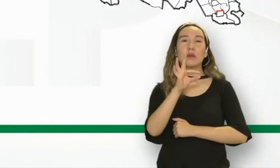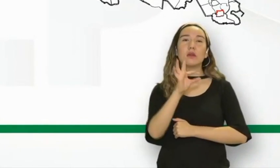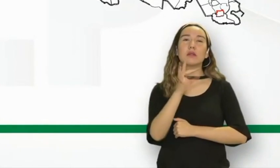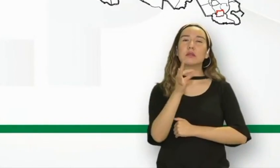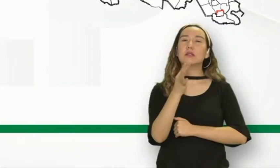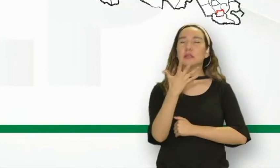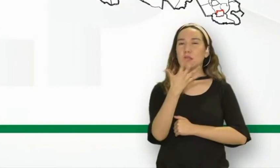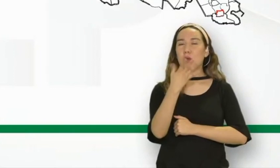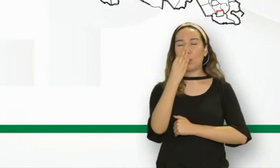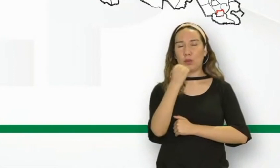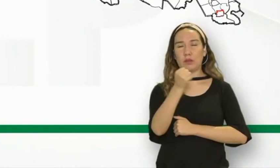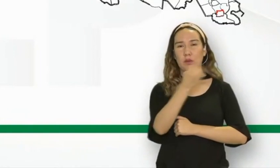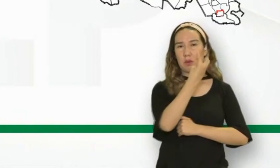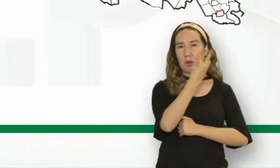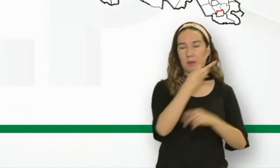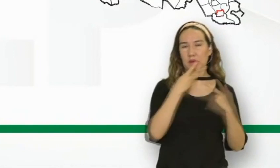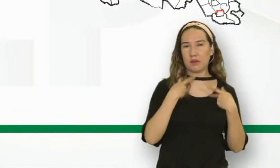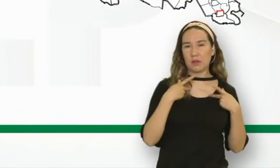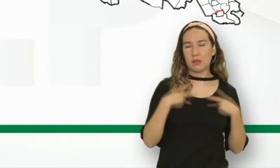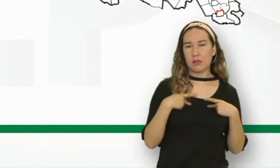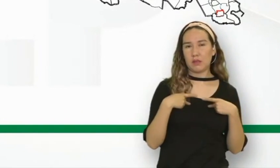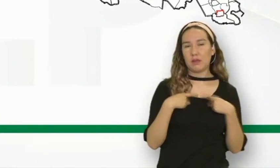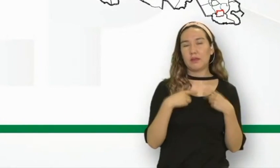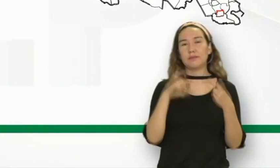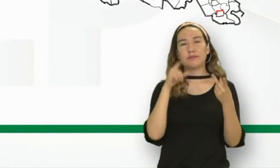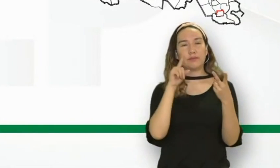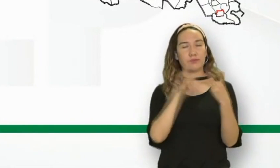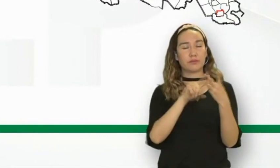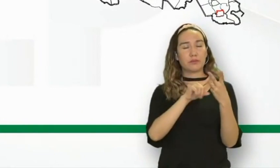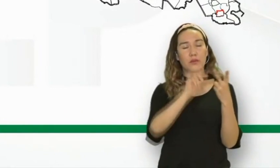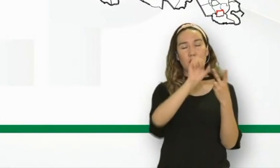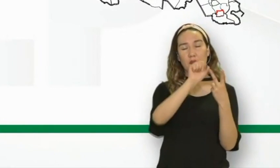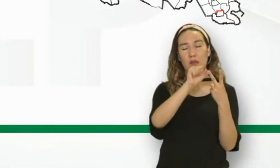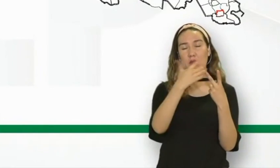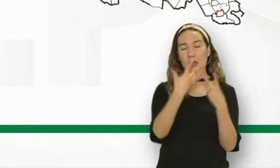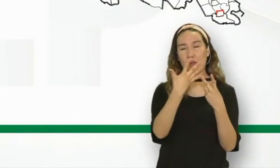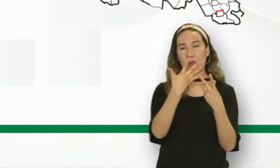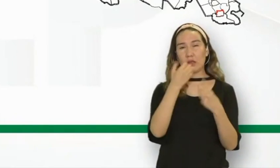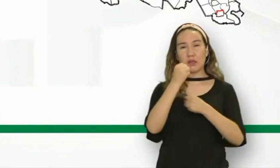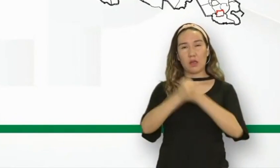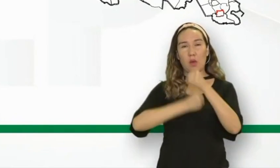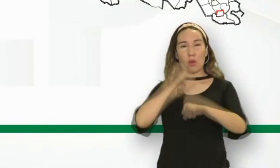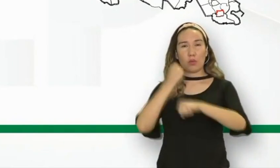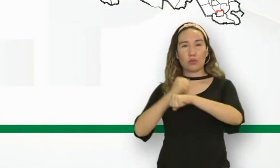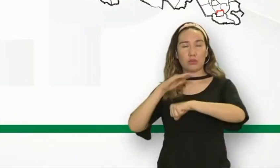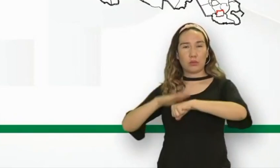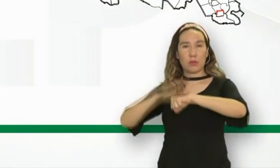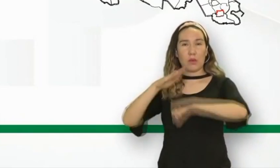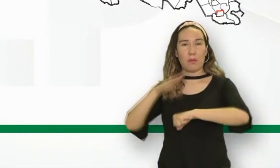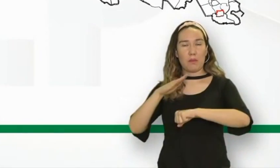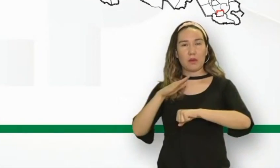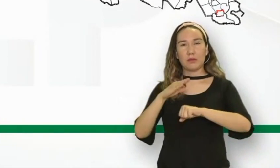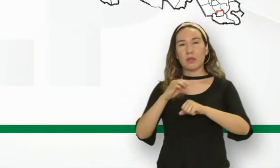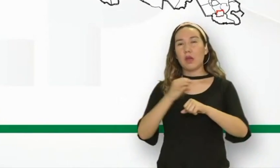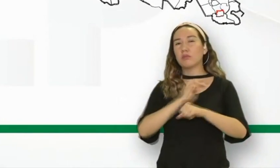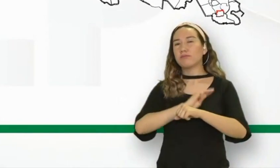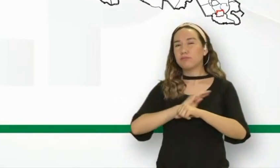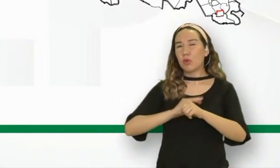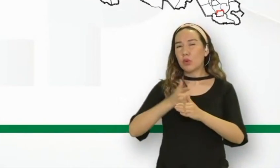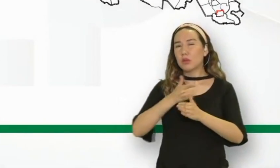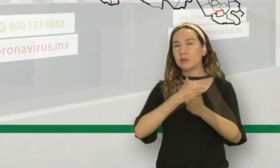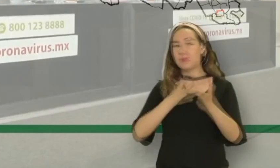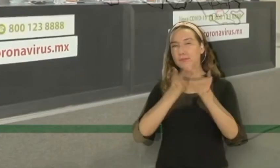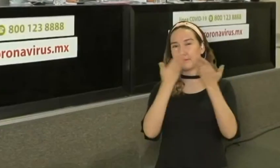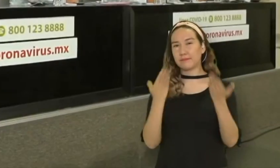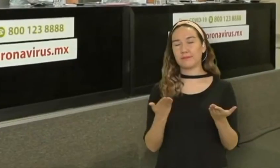y Cárdenas, quienes presentaron diversos factores de riesgo, como hipertensión, obesidad, enfermedad renal crónica y